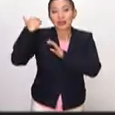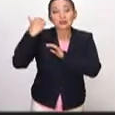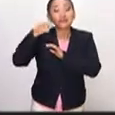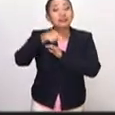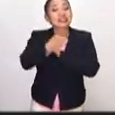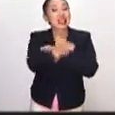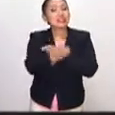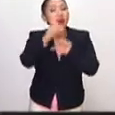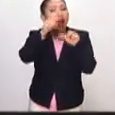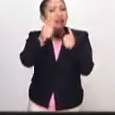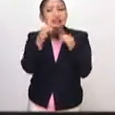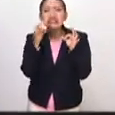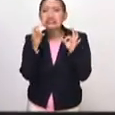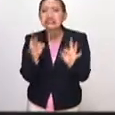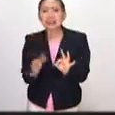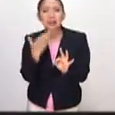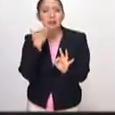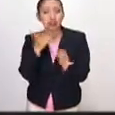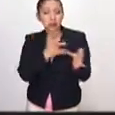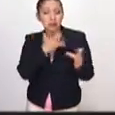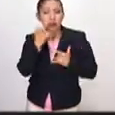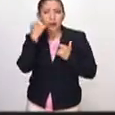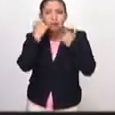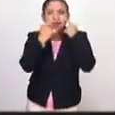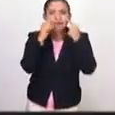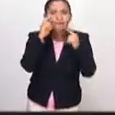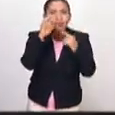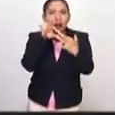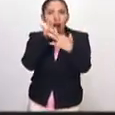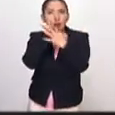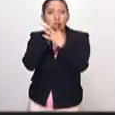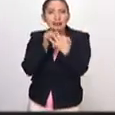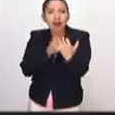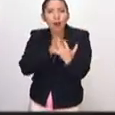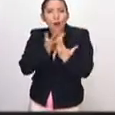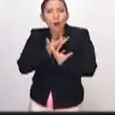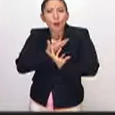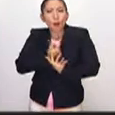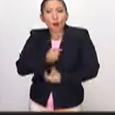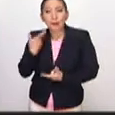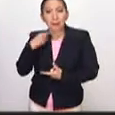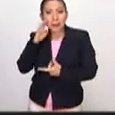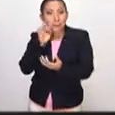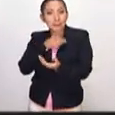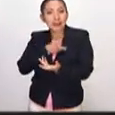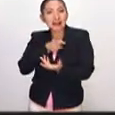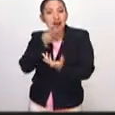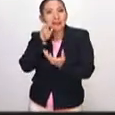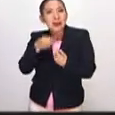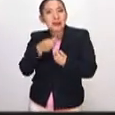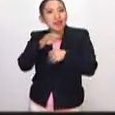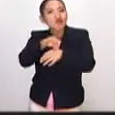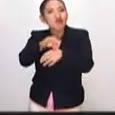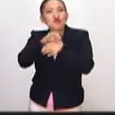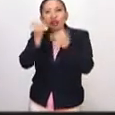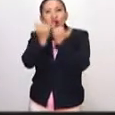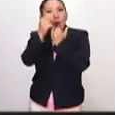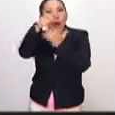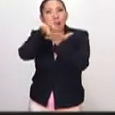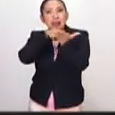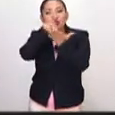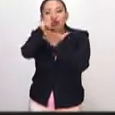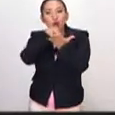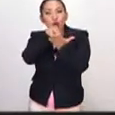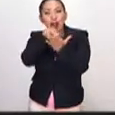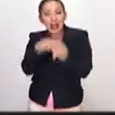arte efectista, un arte sensorial, que buscaba justamente conmover, acercar al espectador a vivir en carne propia estos pasajes de las